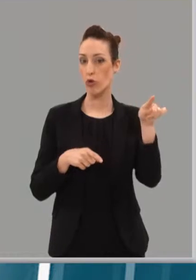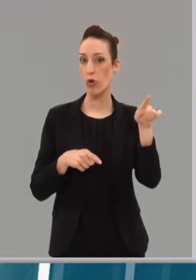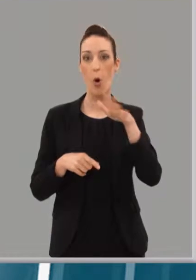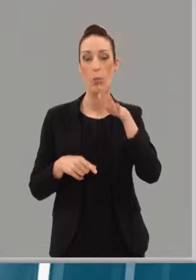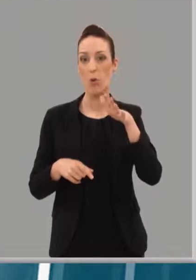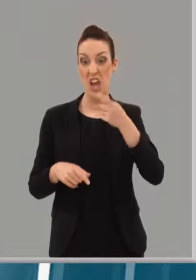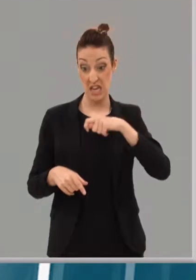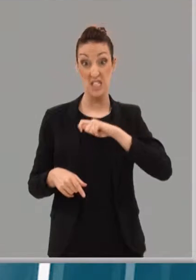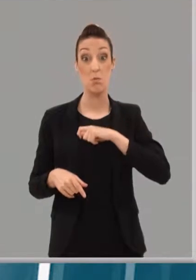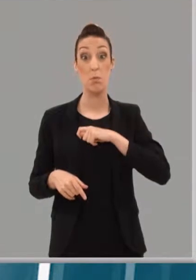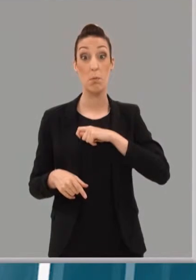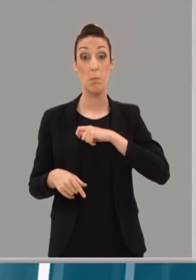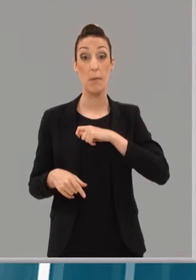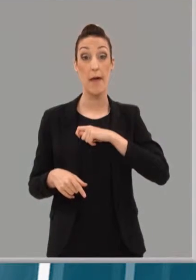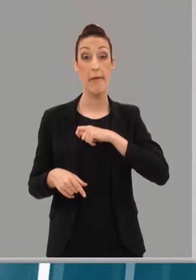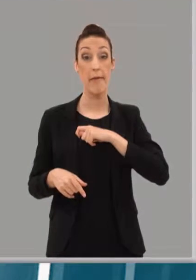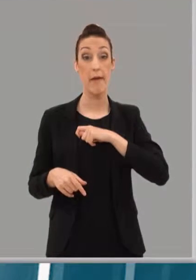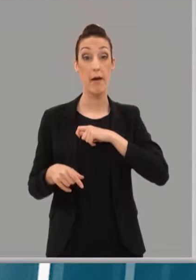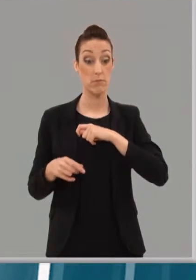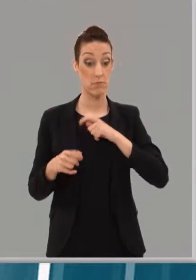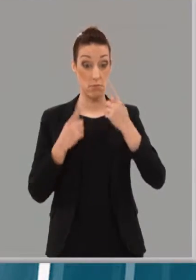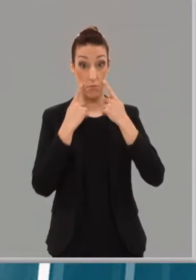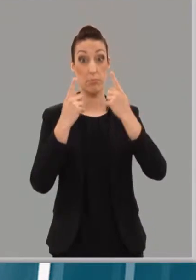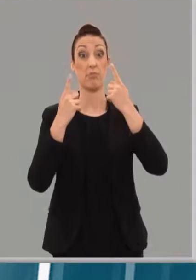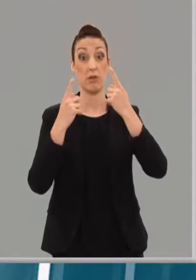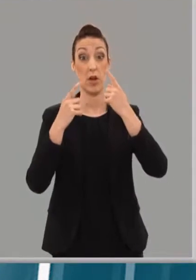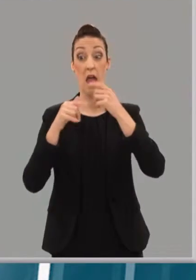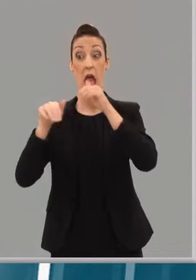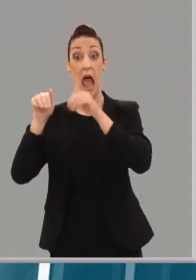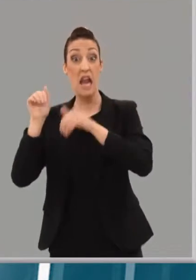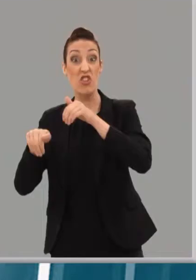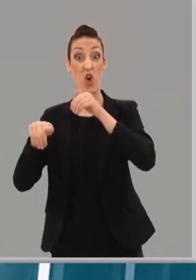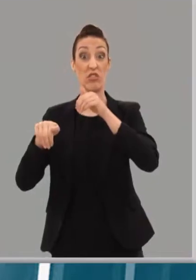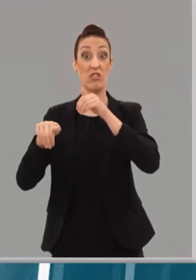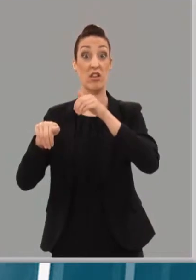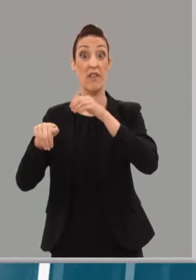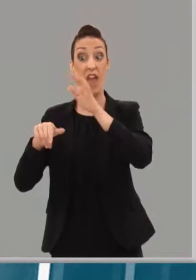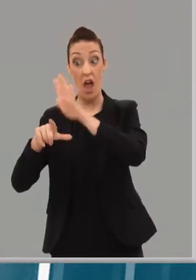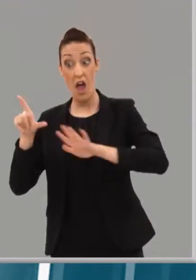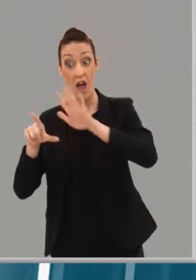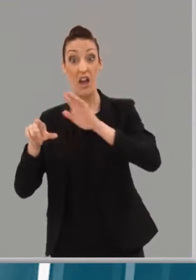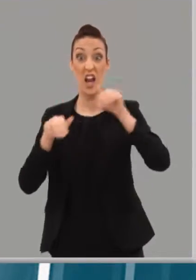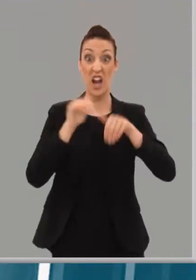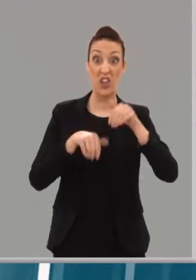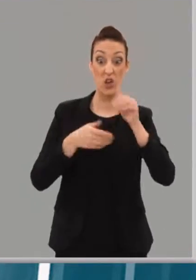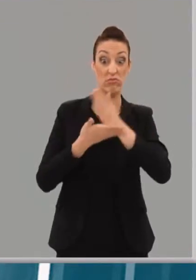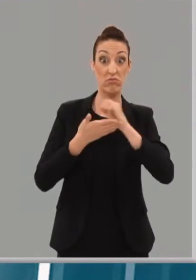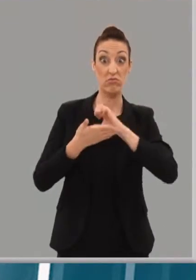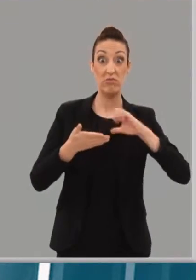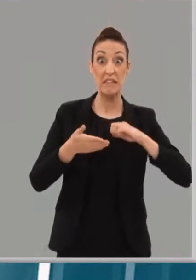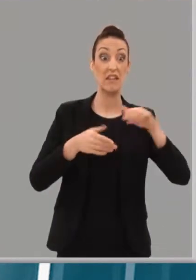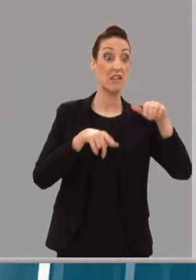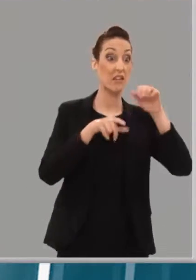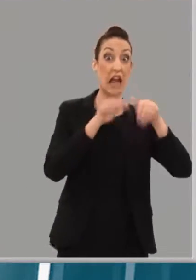un hecho en el que confluyan tantas elecciones conjuntamente. Luego, evidentemente, algo ha tenido que